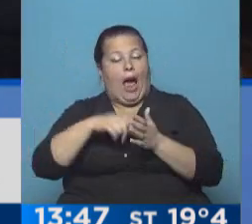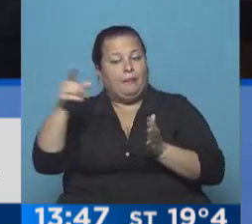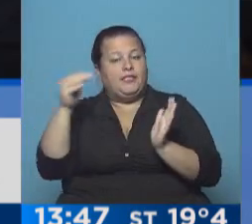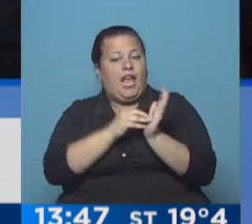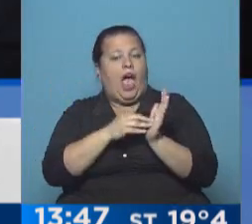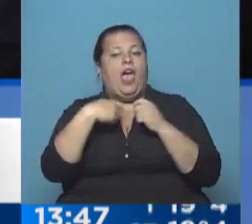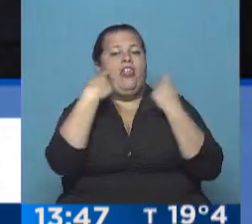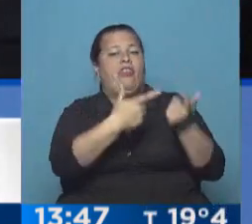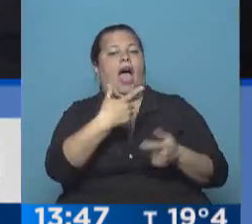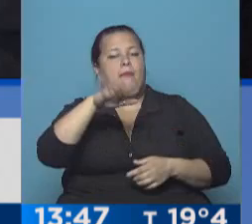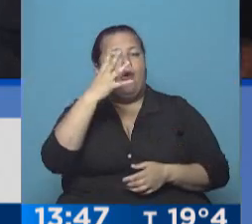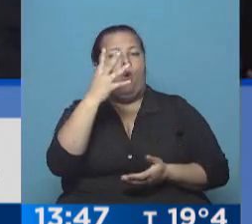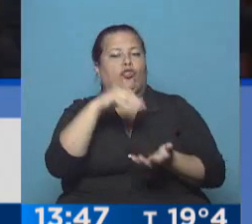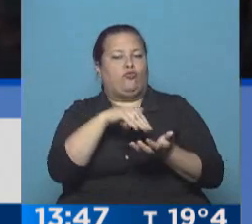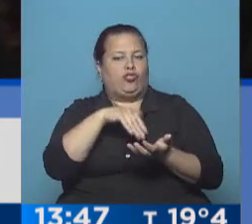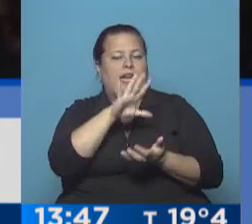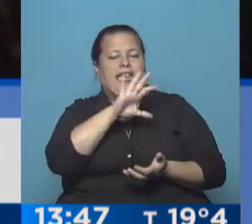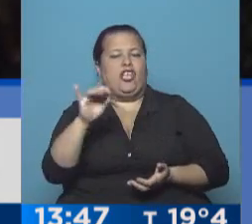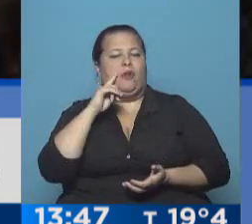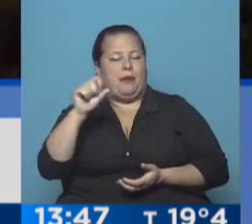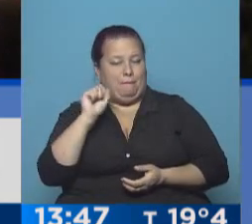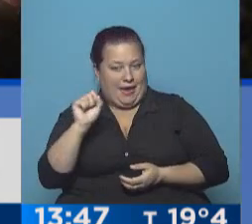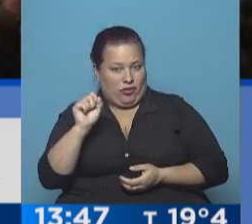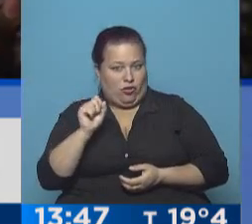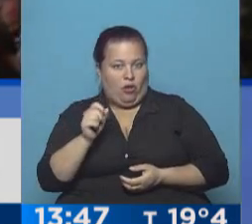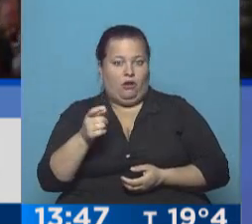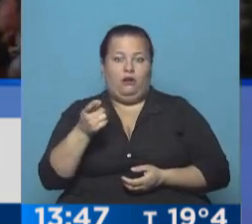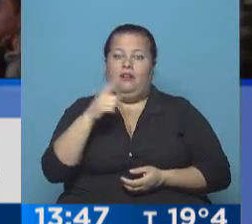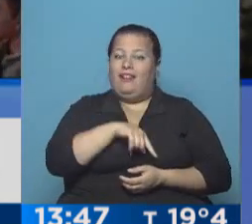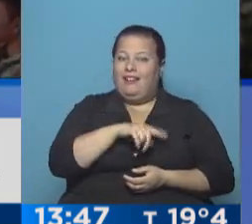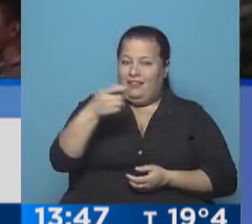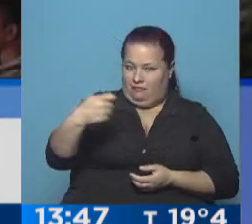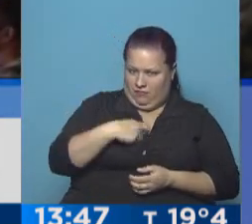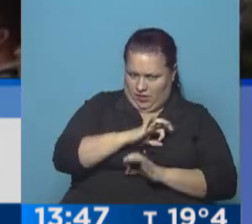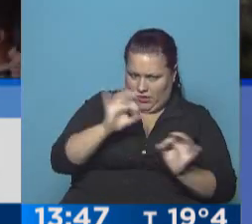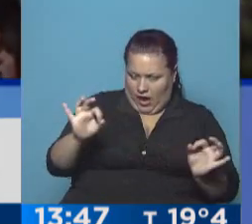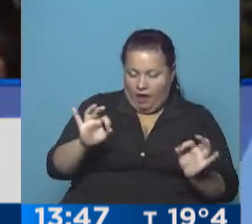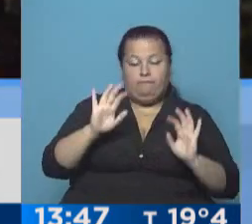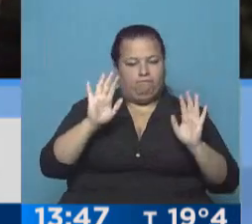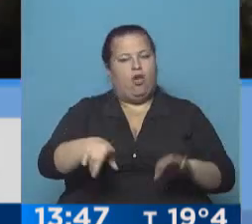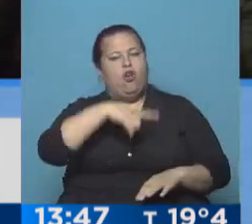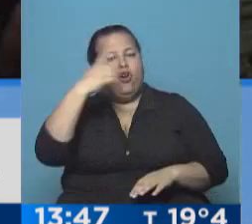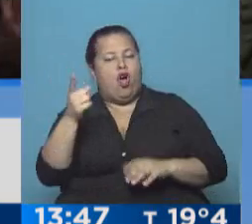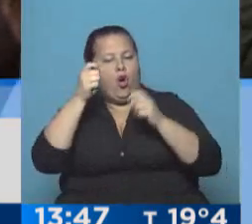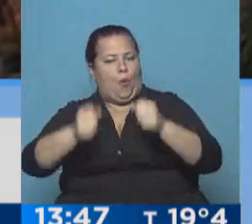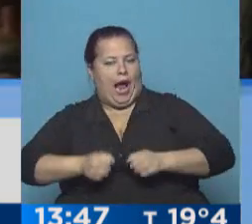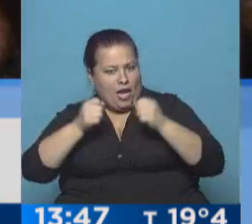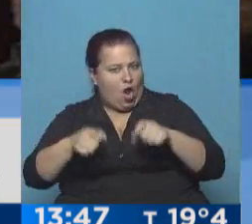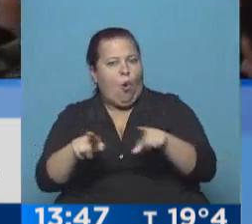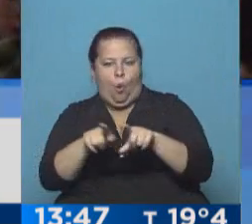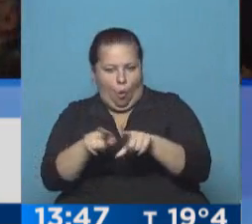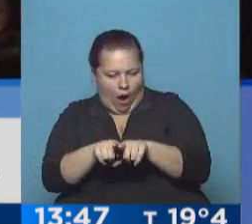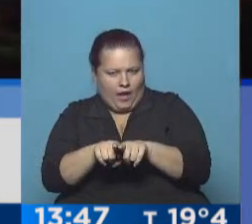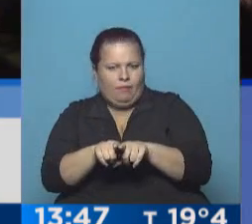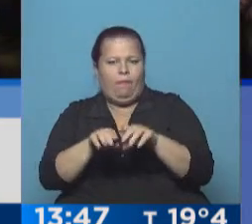le fueron dados más de 4 millones 500 mil pesos, no facturaron nada. Después otra gente en Bariloche, lo mismo,